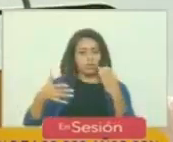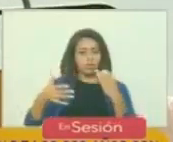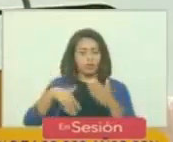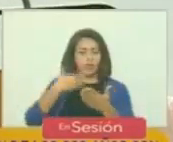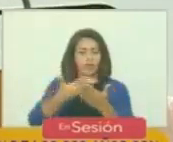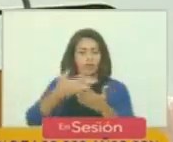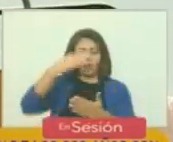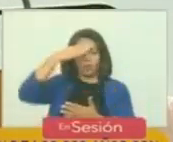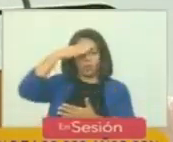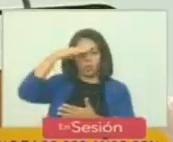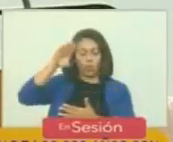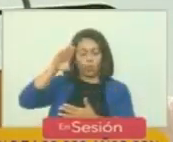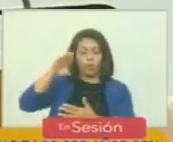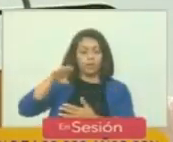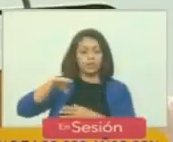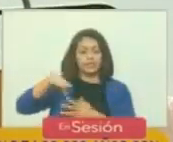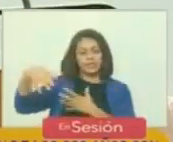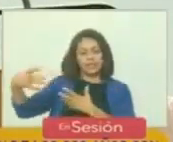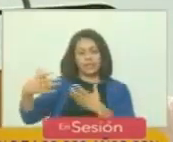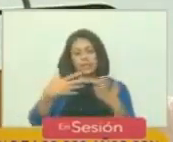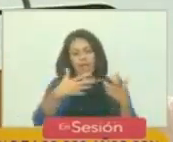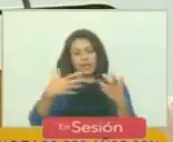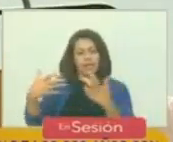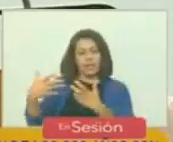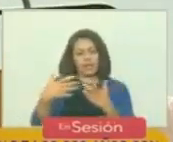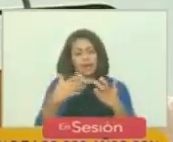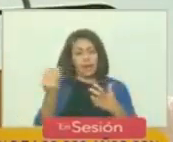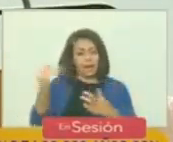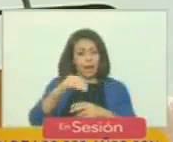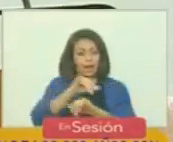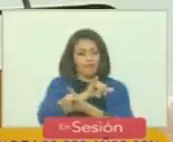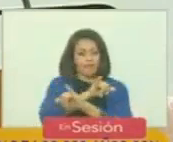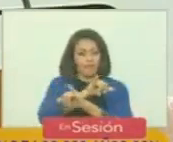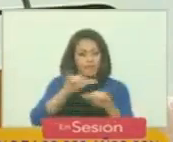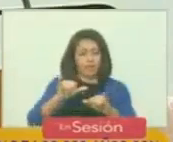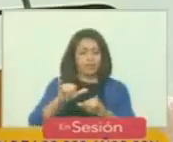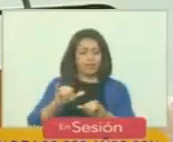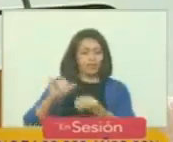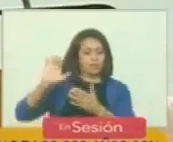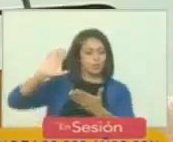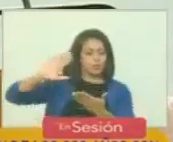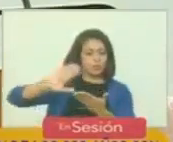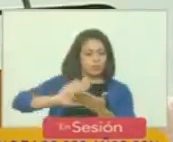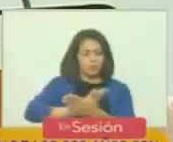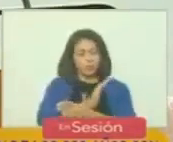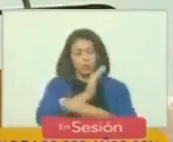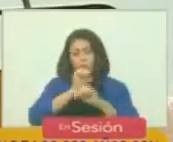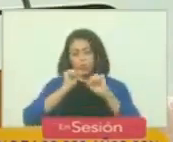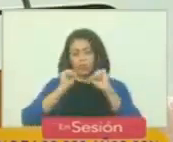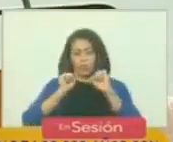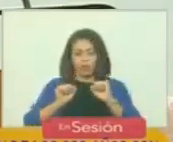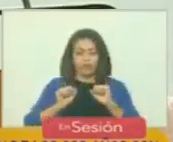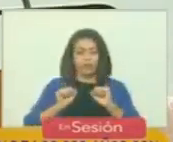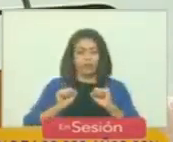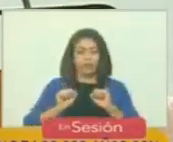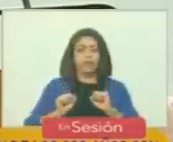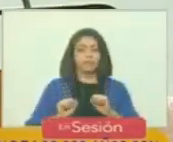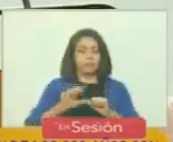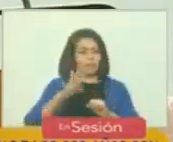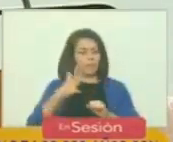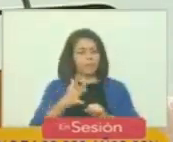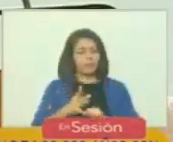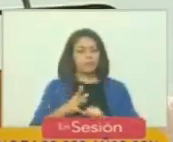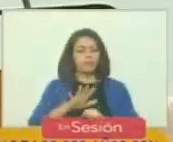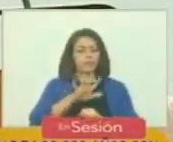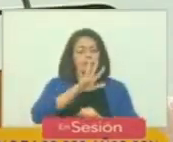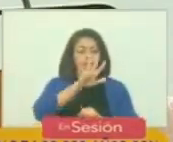hasta Cuba la larga guerra se acercaba a su fin la devastación fue tal que cerca de un